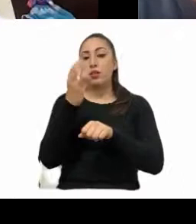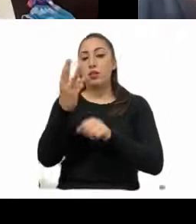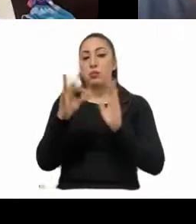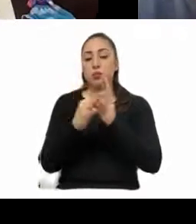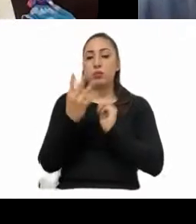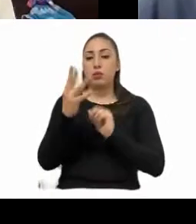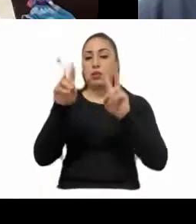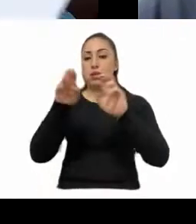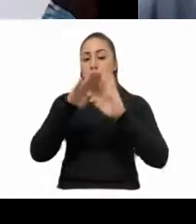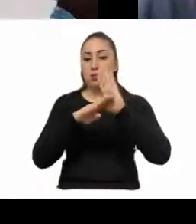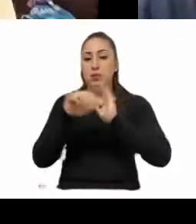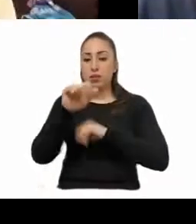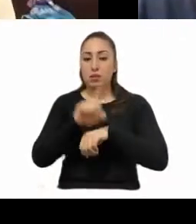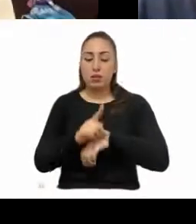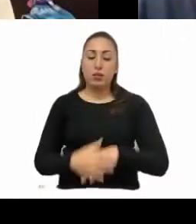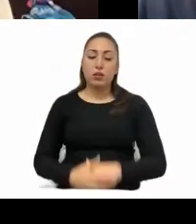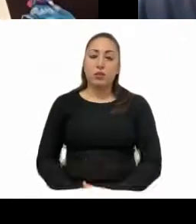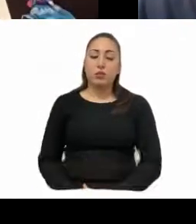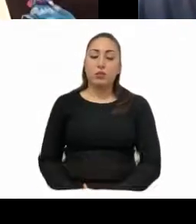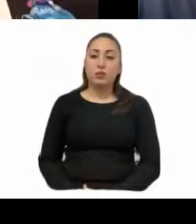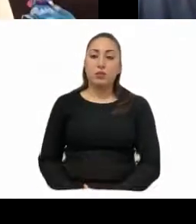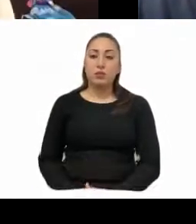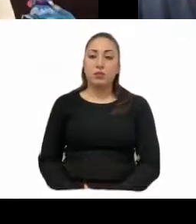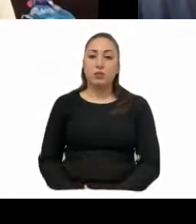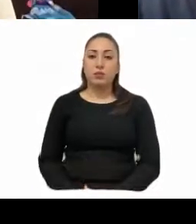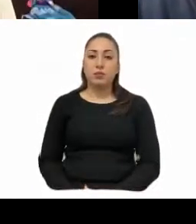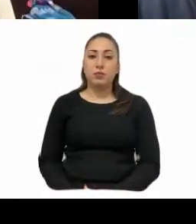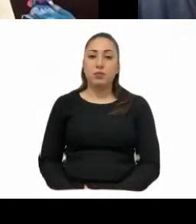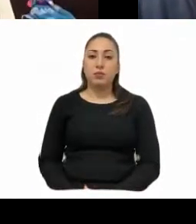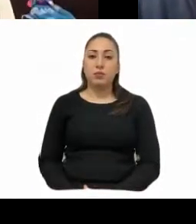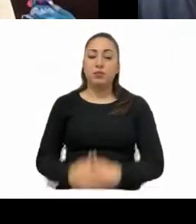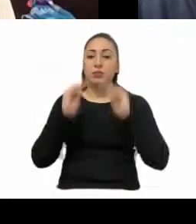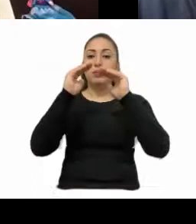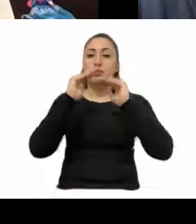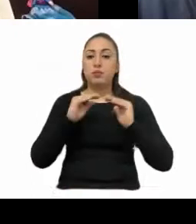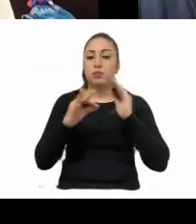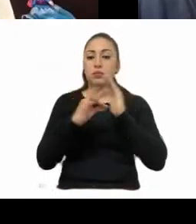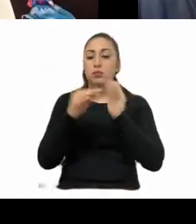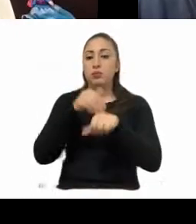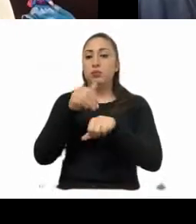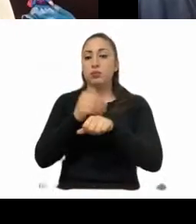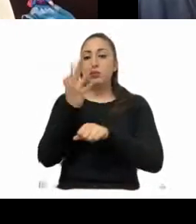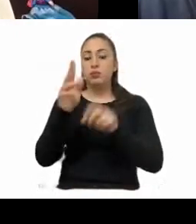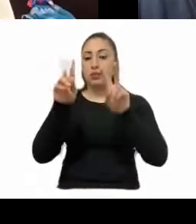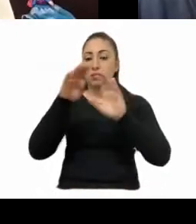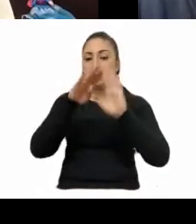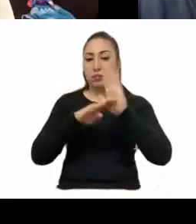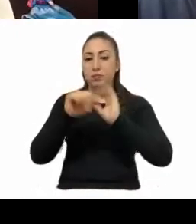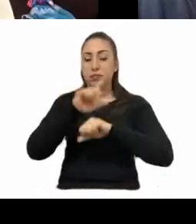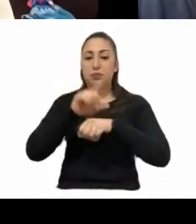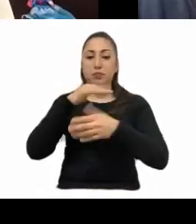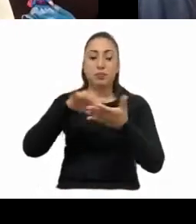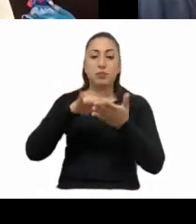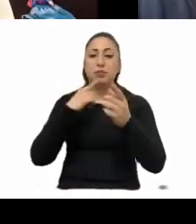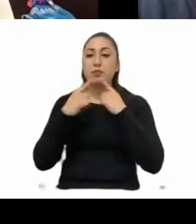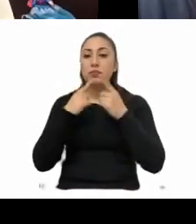cuarto del orden del día. Gracias, diputada. En desahogo del quinto punto del orden del día, lectura, discusión y en su